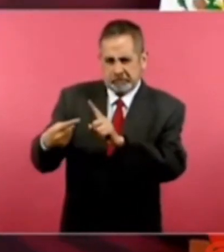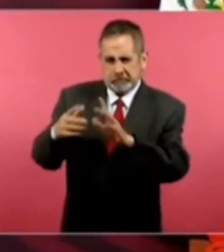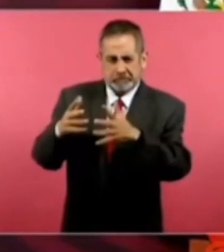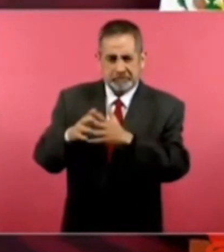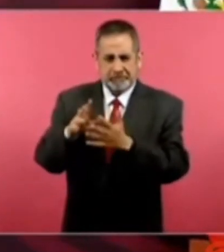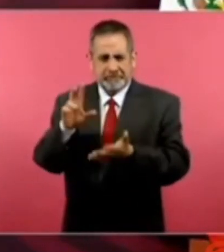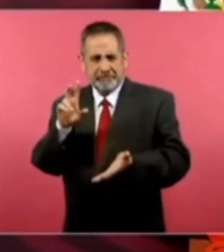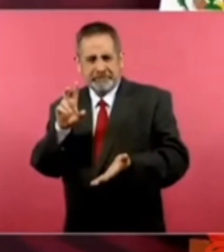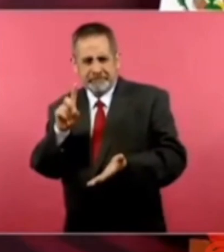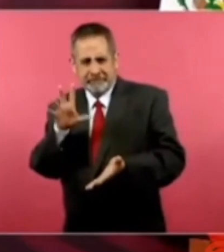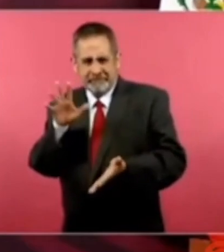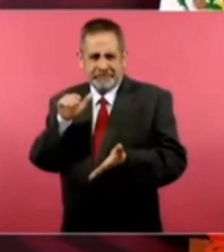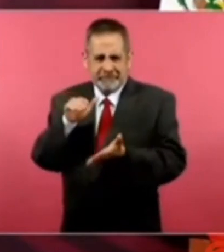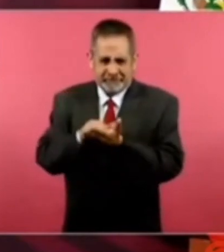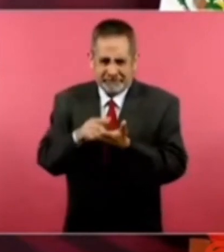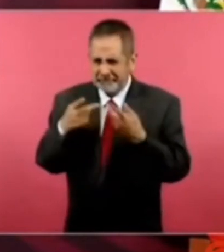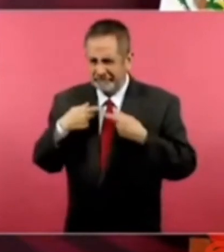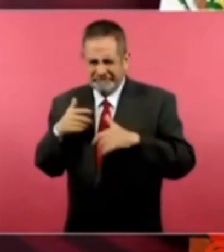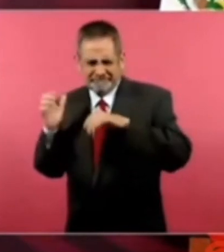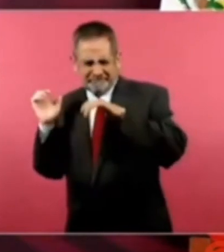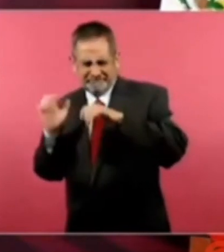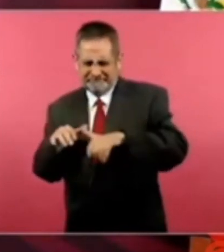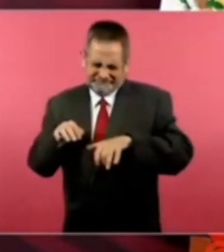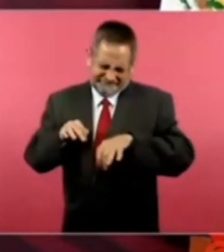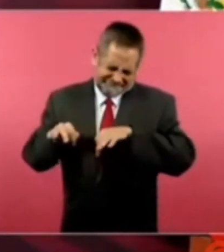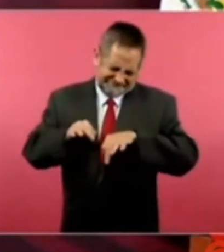Treinta y cinco mil trabajadores.